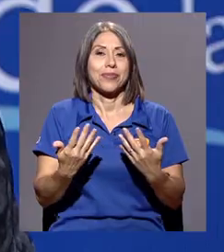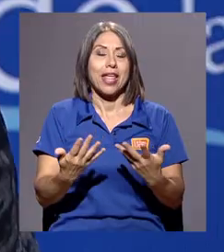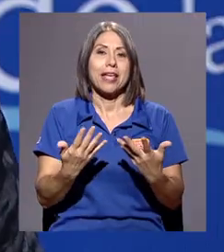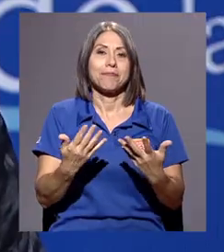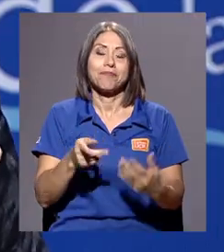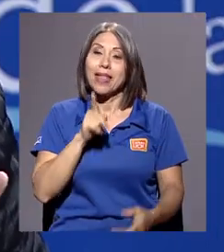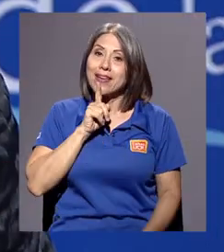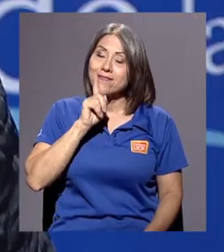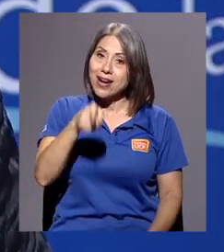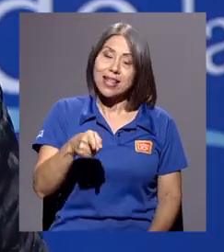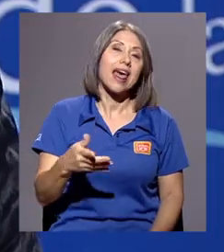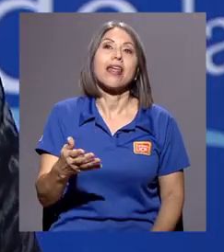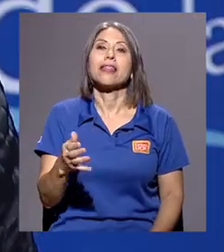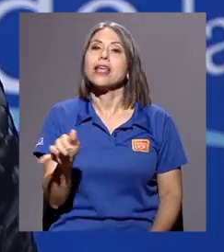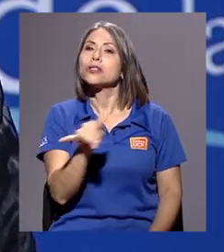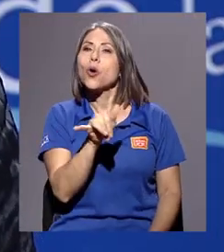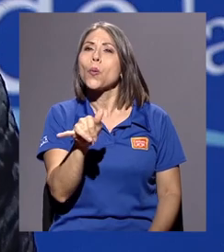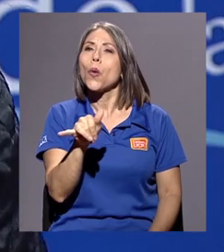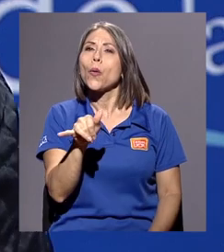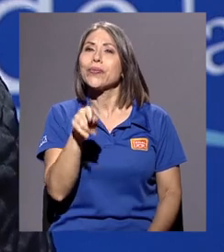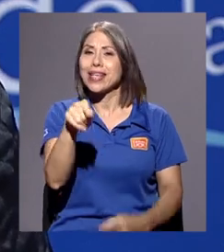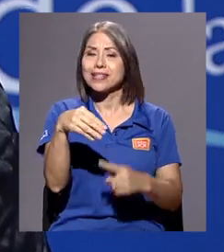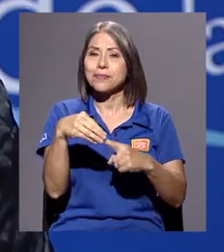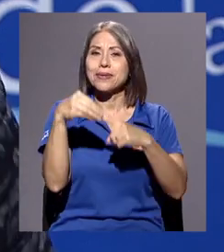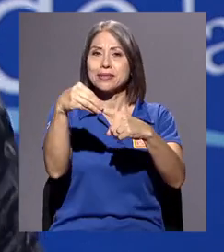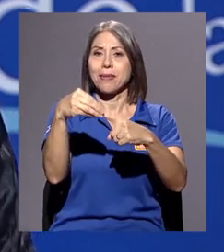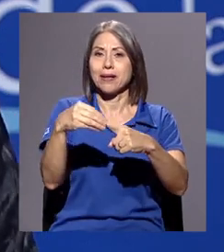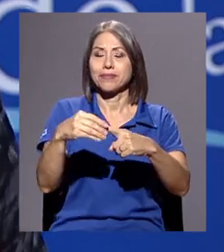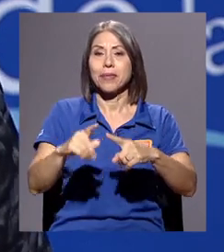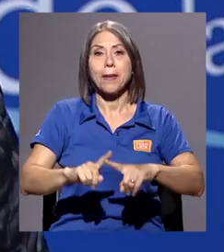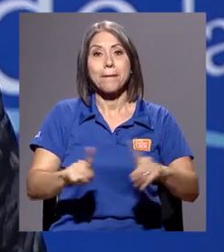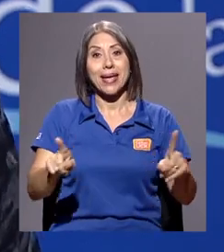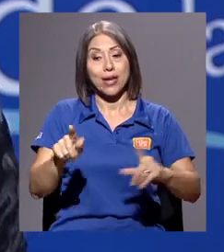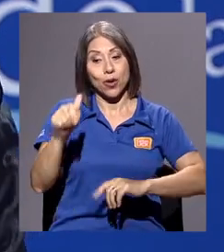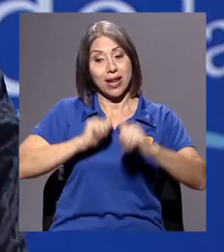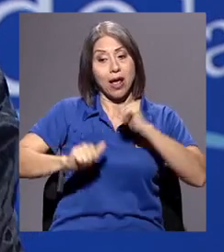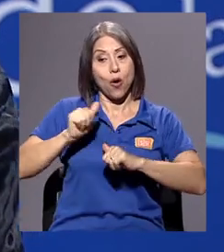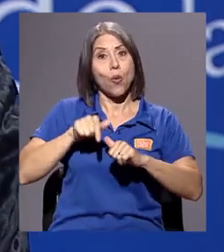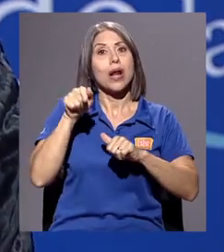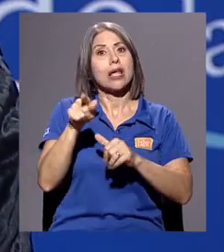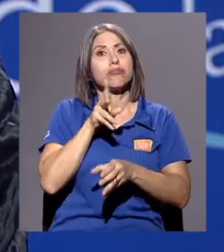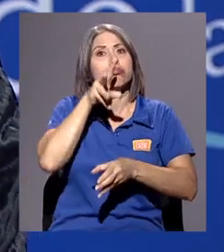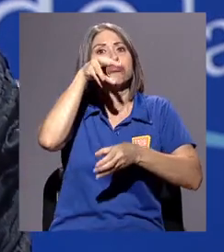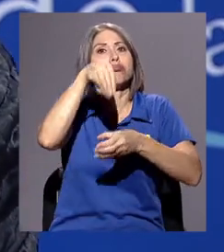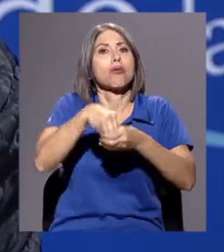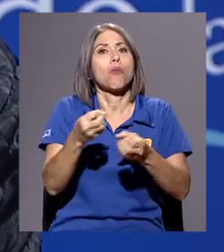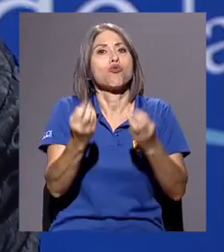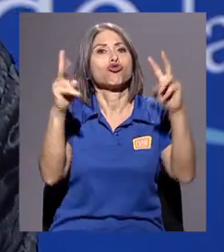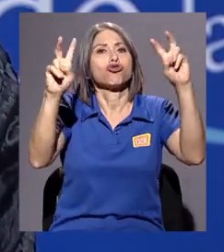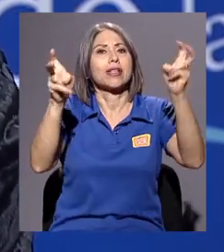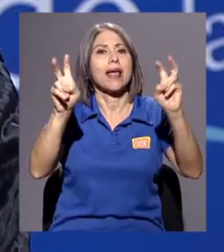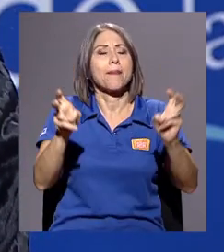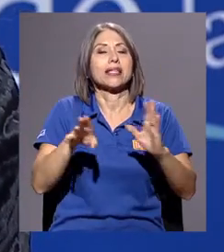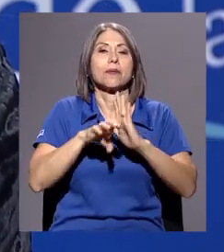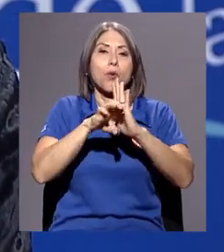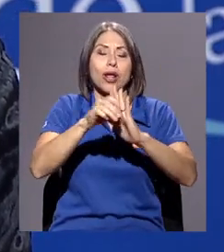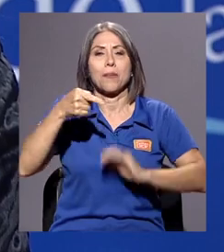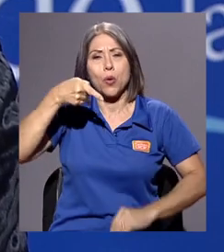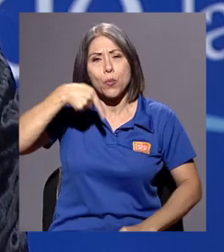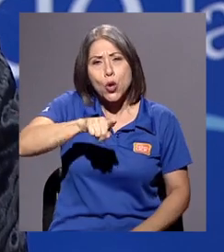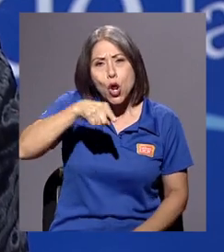La... en realidad es como es el principal, pero en la obra se toca muchos temas como la violencia,